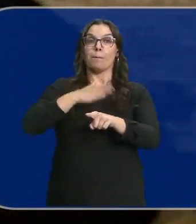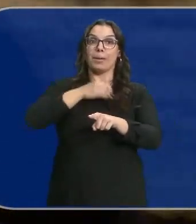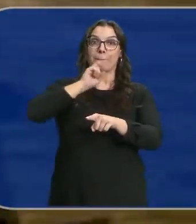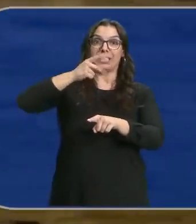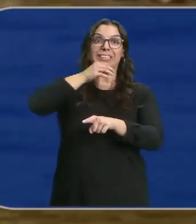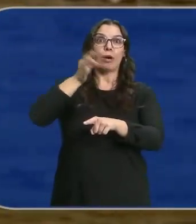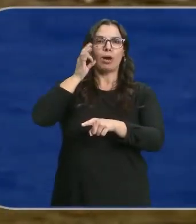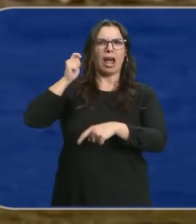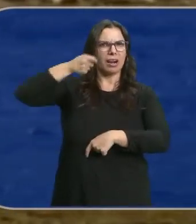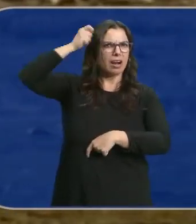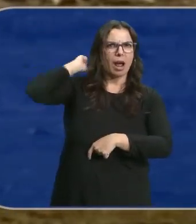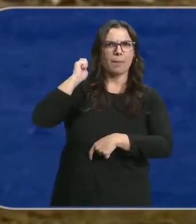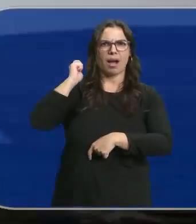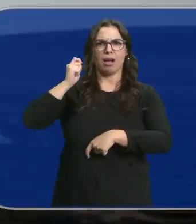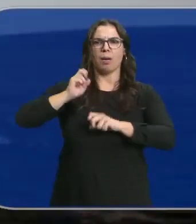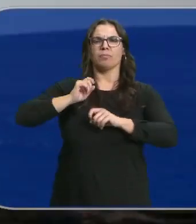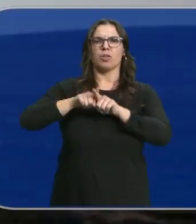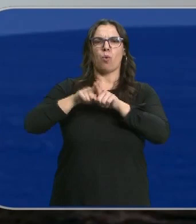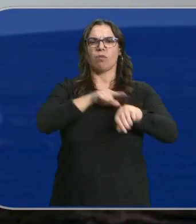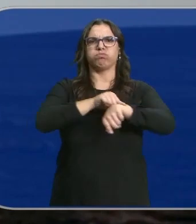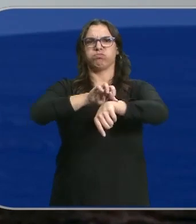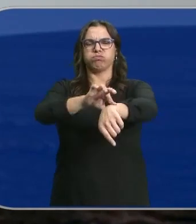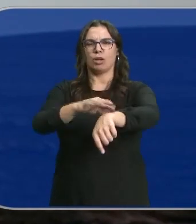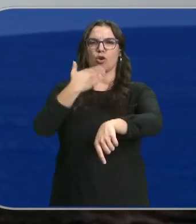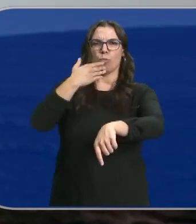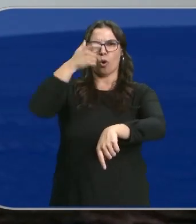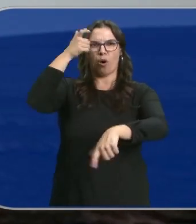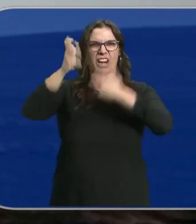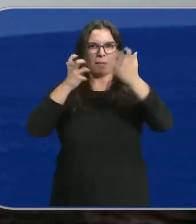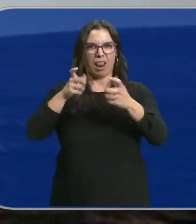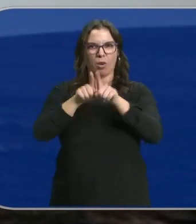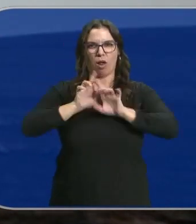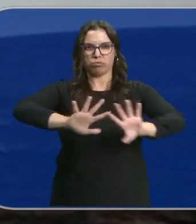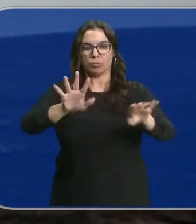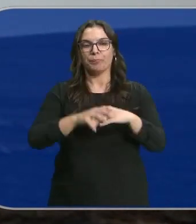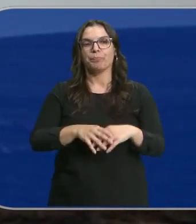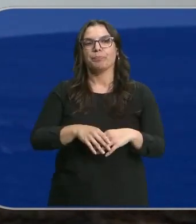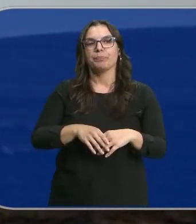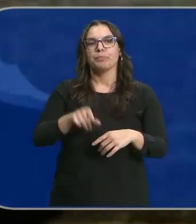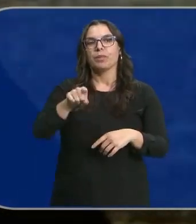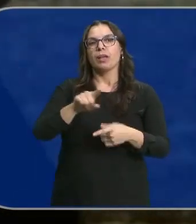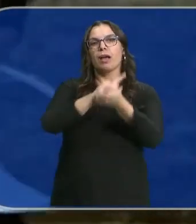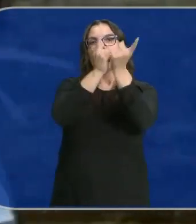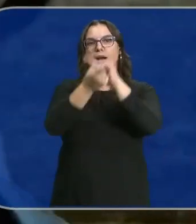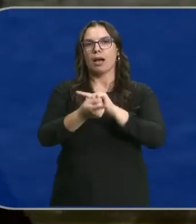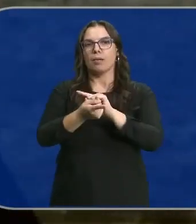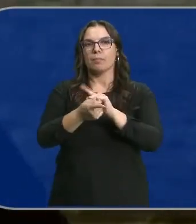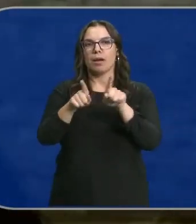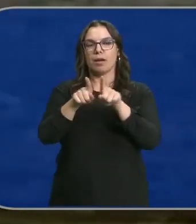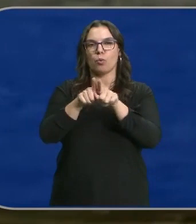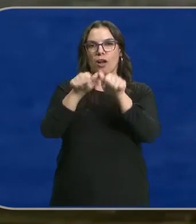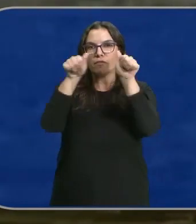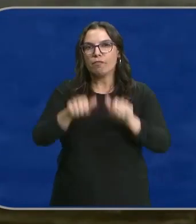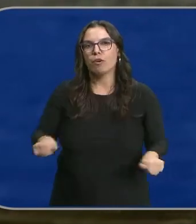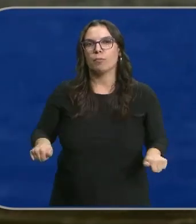el pueblo. Con ella, Lola apuesta por salir de su zona de confort y cambiar así de registro